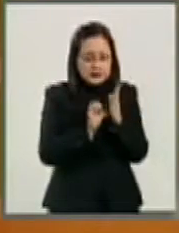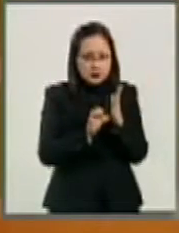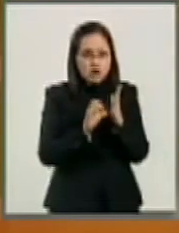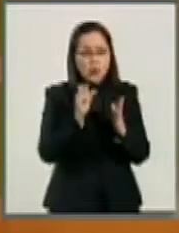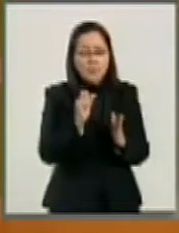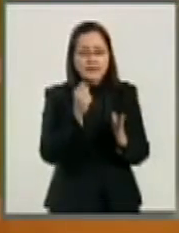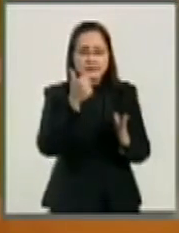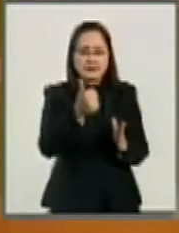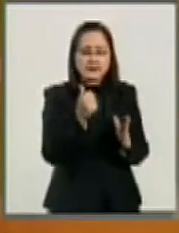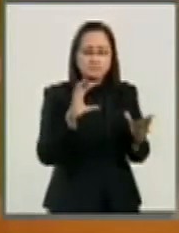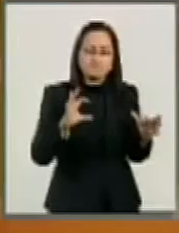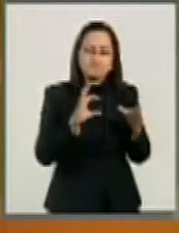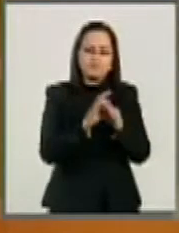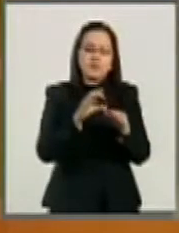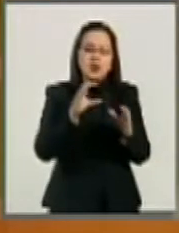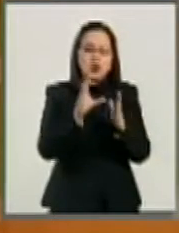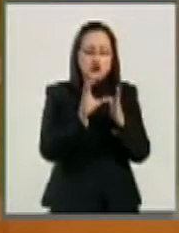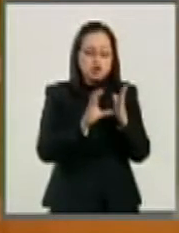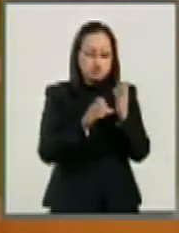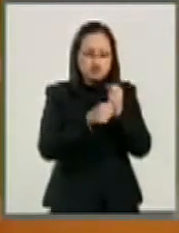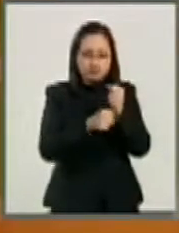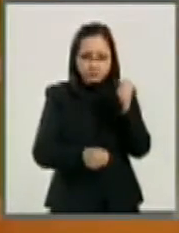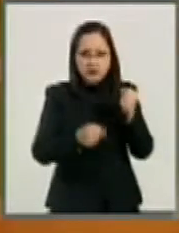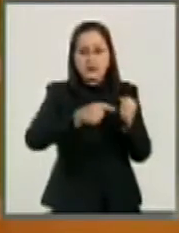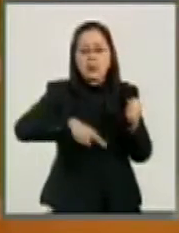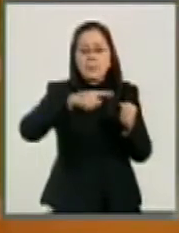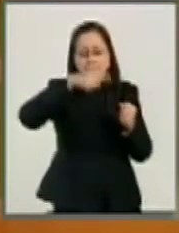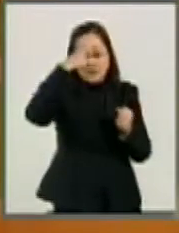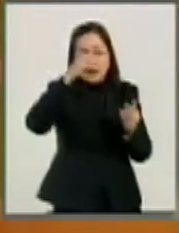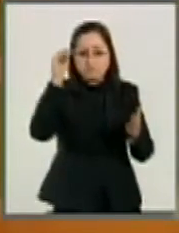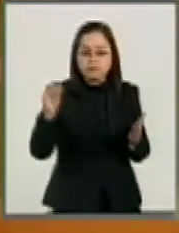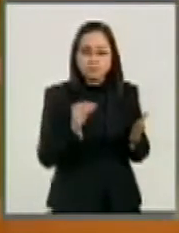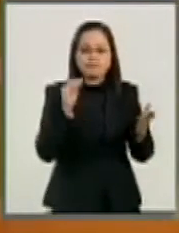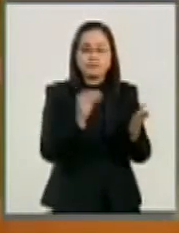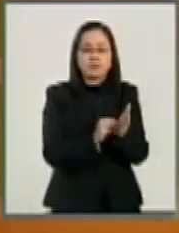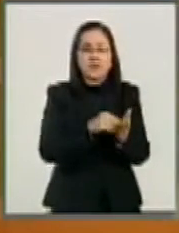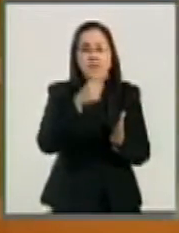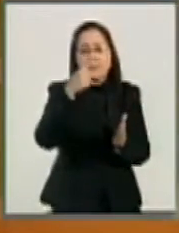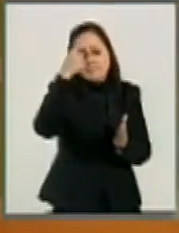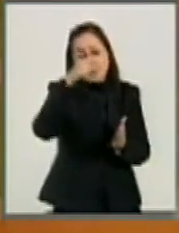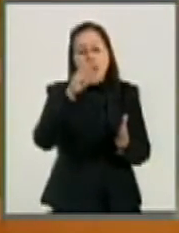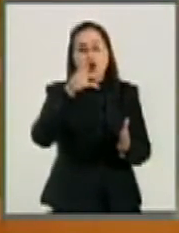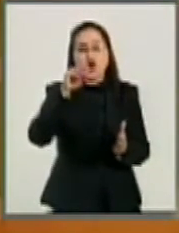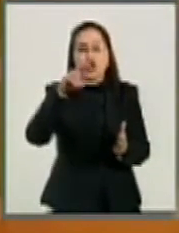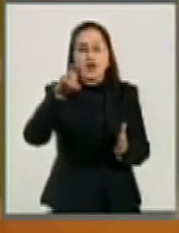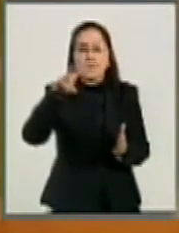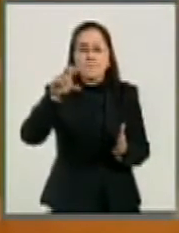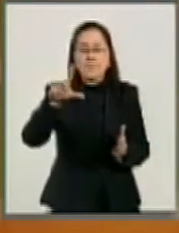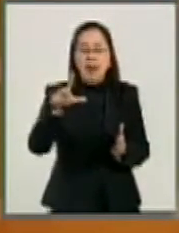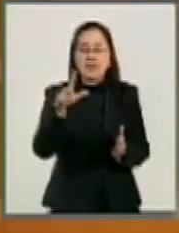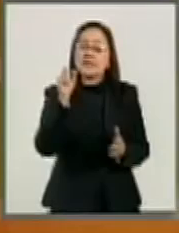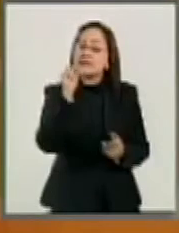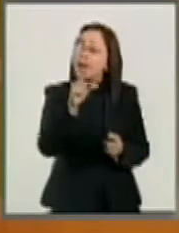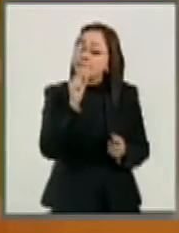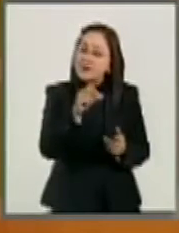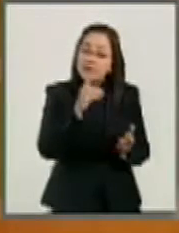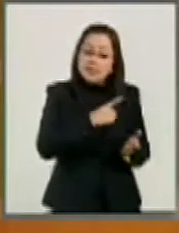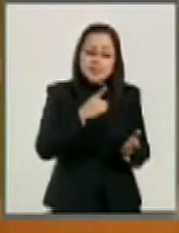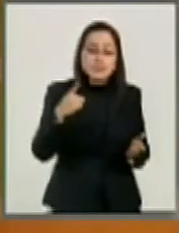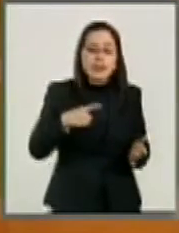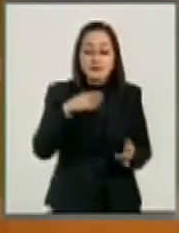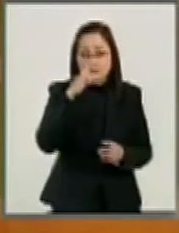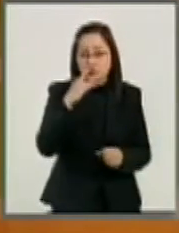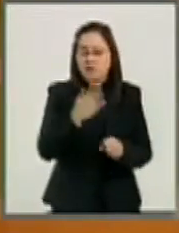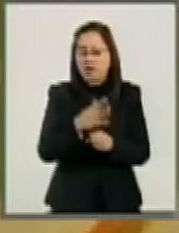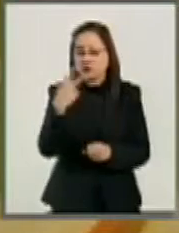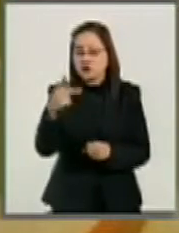constitucional para que se incorpore en el mandato del CONEVAL la medición de la desigualdad y de la acumulación de